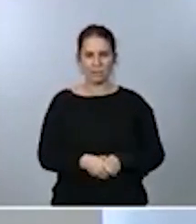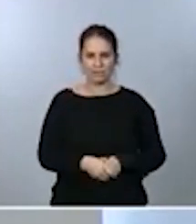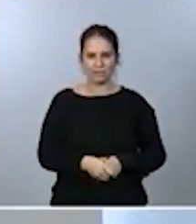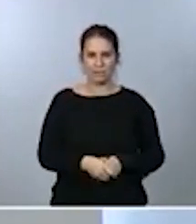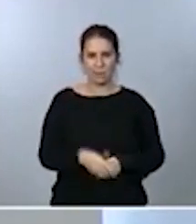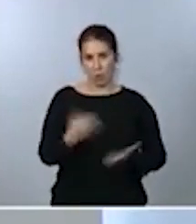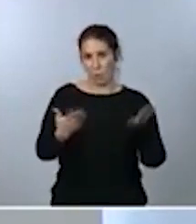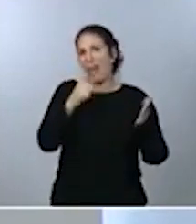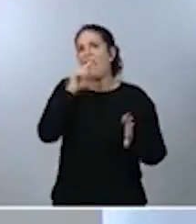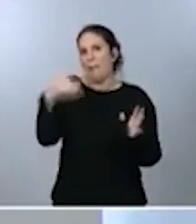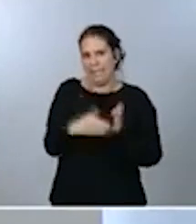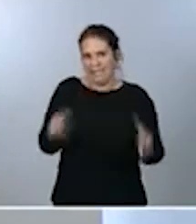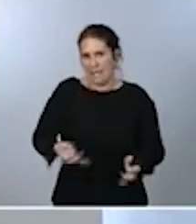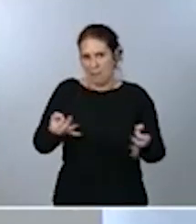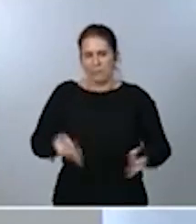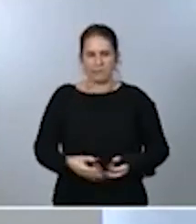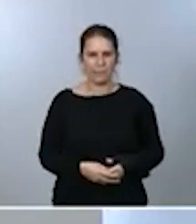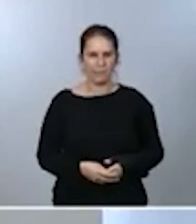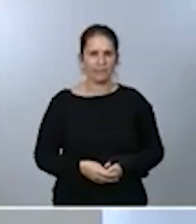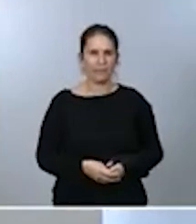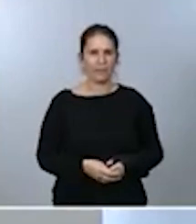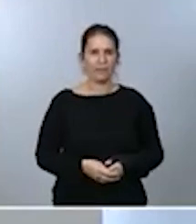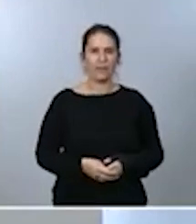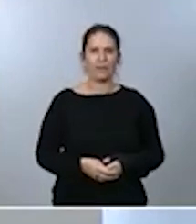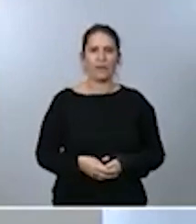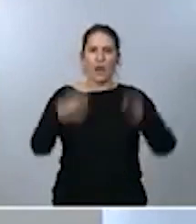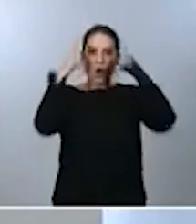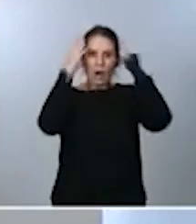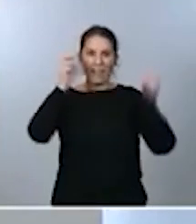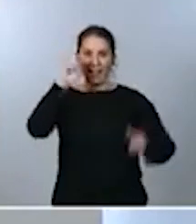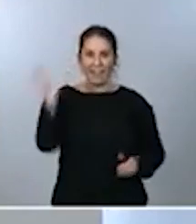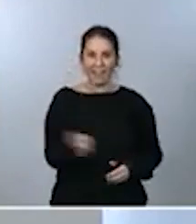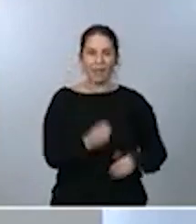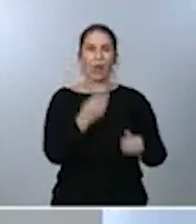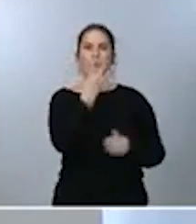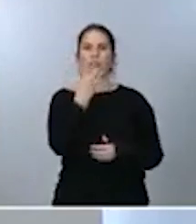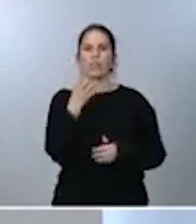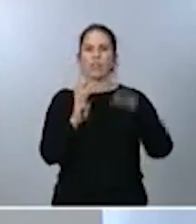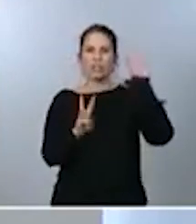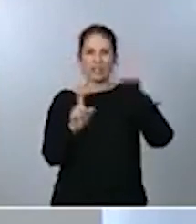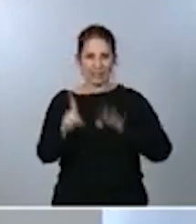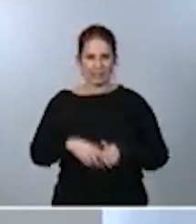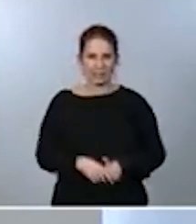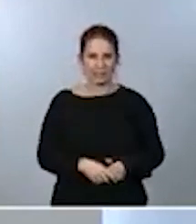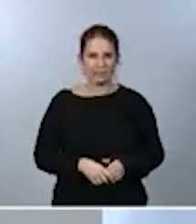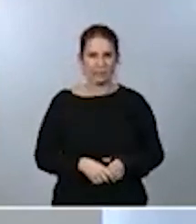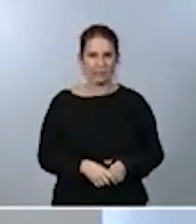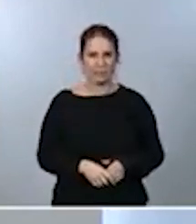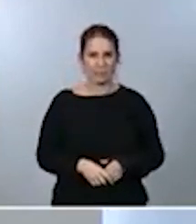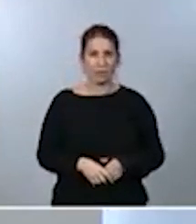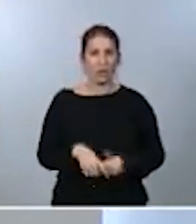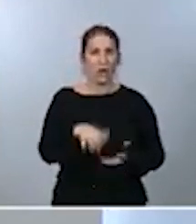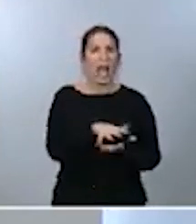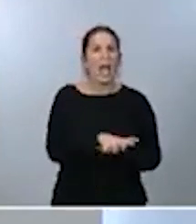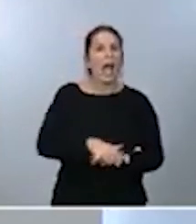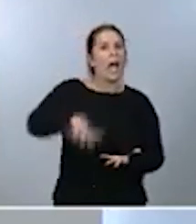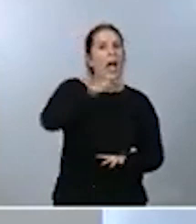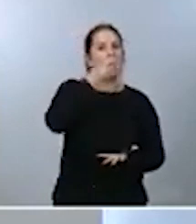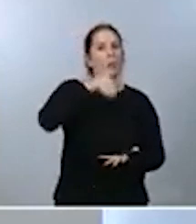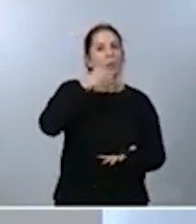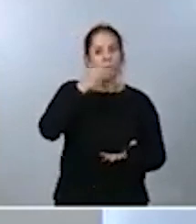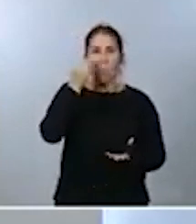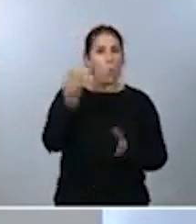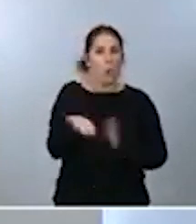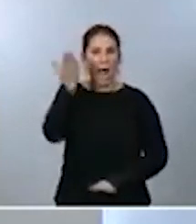habitantes. En los países bajos, 486 casos por 100.000 habitantes. Son incidencias acumuladas muy altas y que han crecido